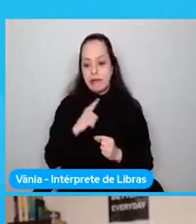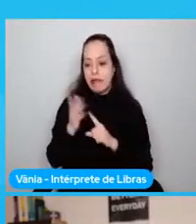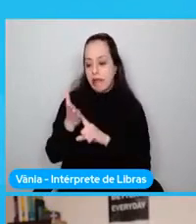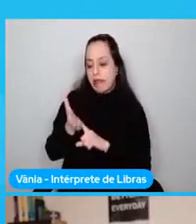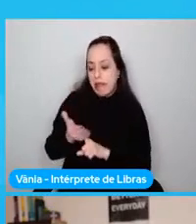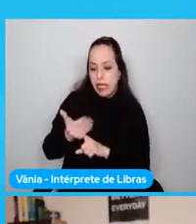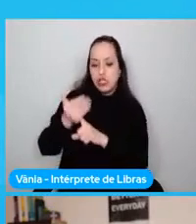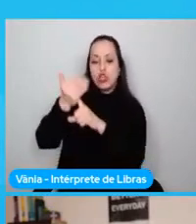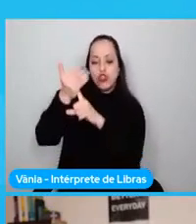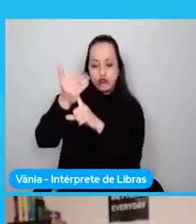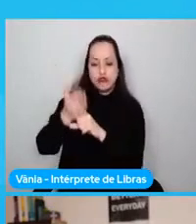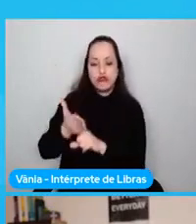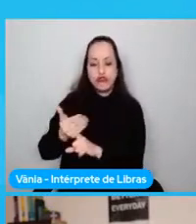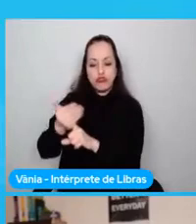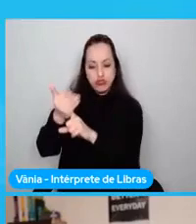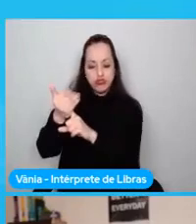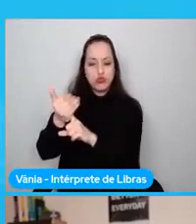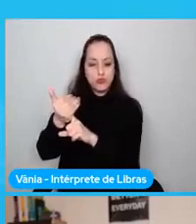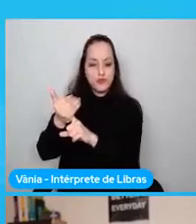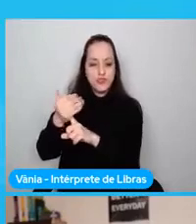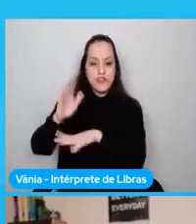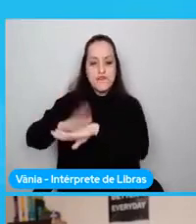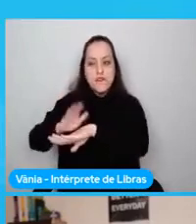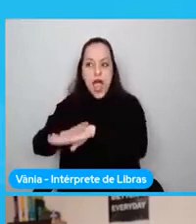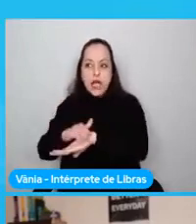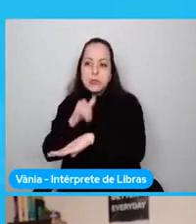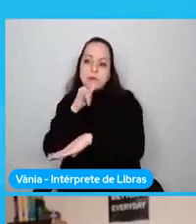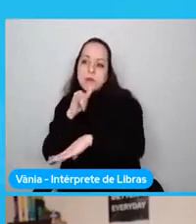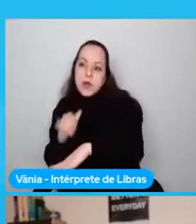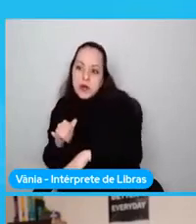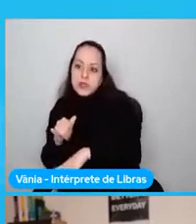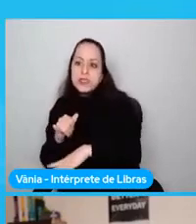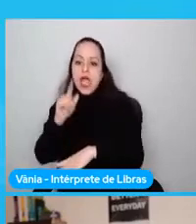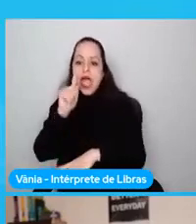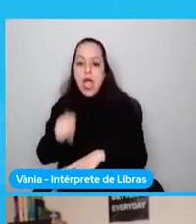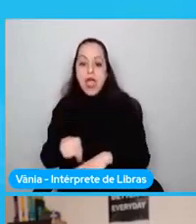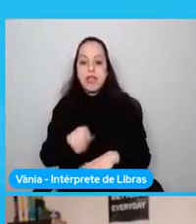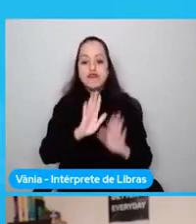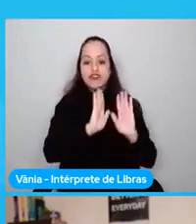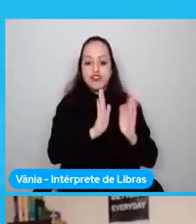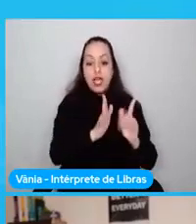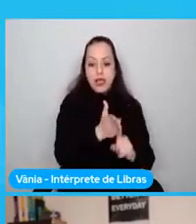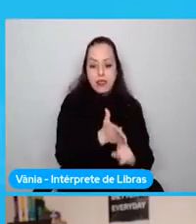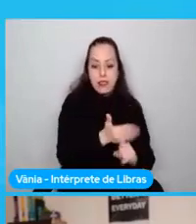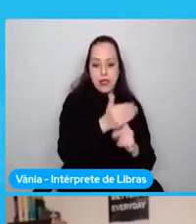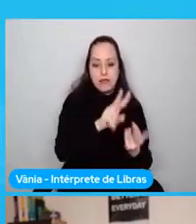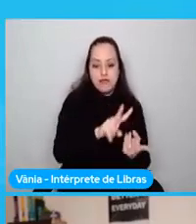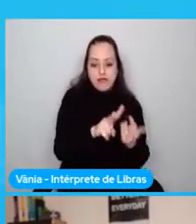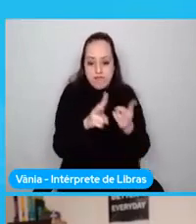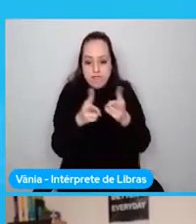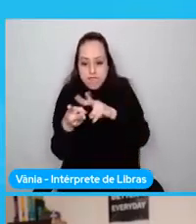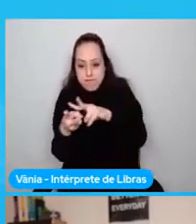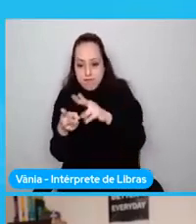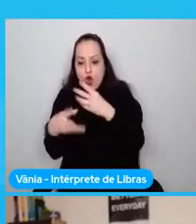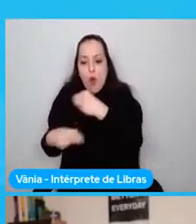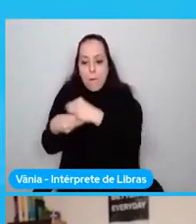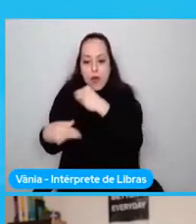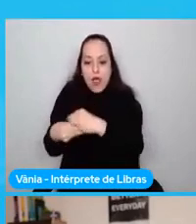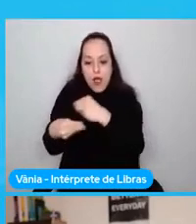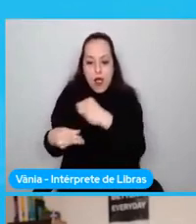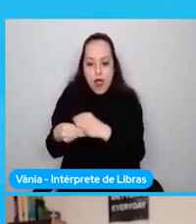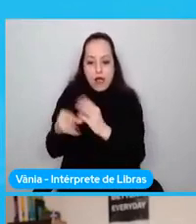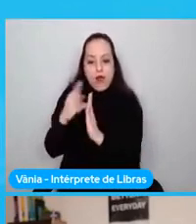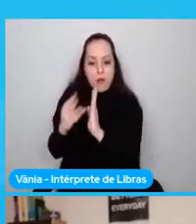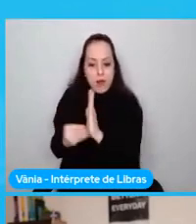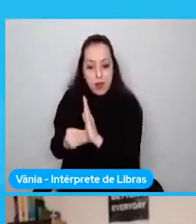quiere correr y compilar una vez y correr y que pueda ser corrida